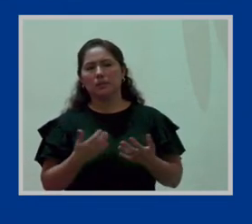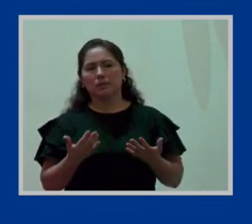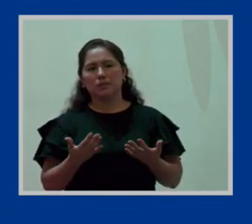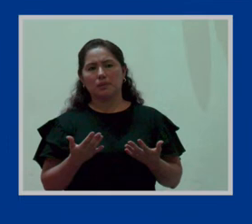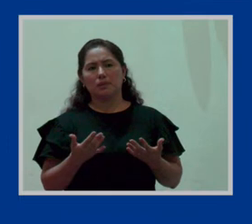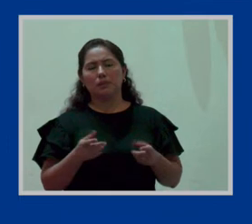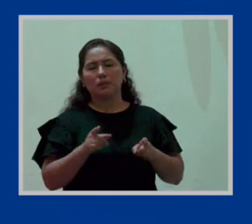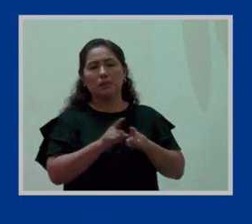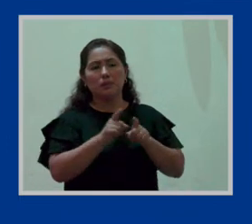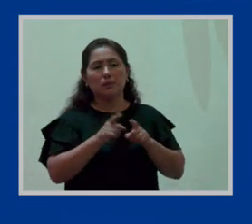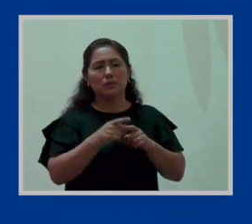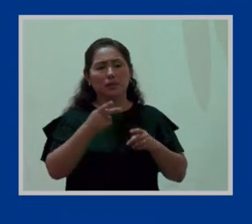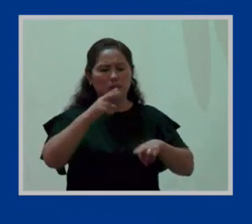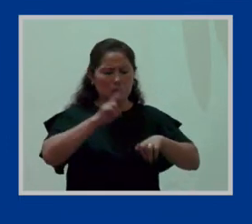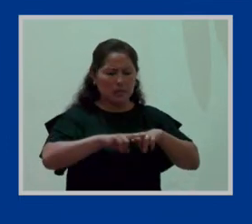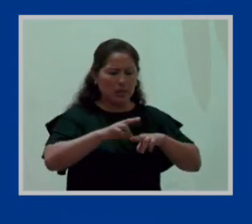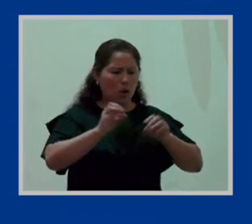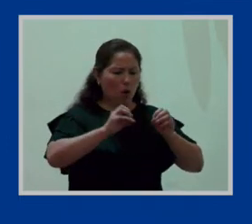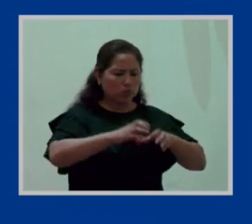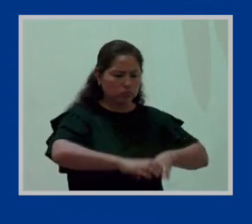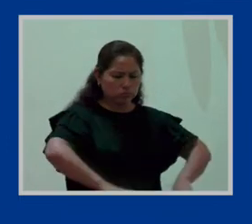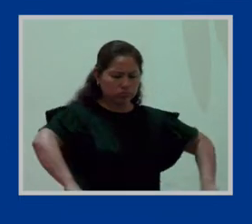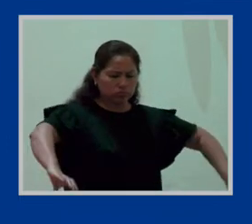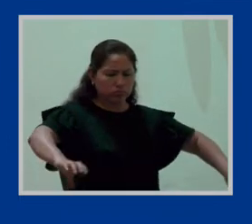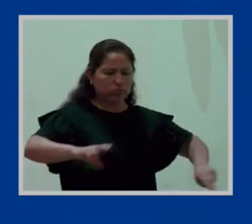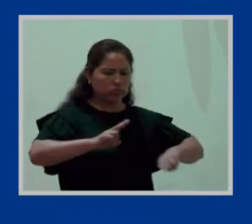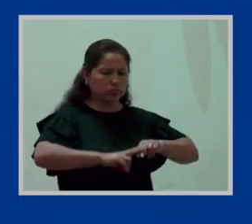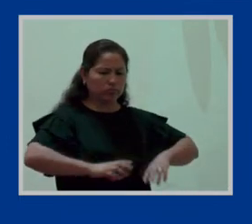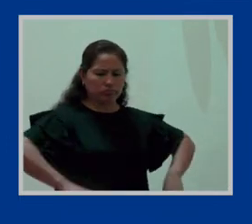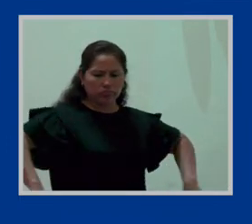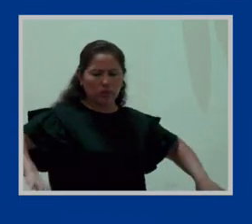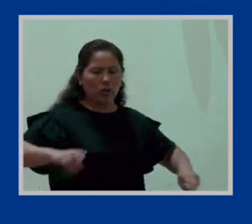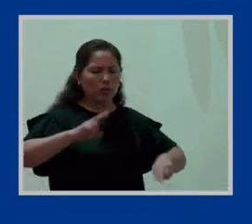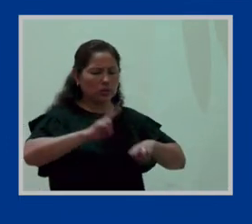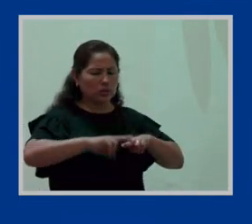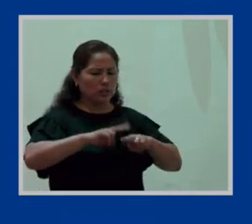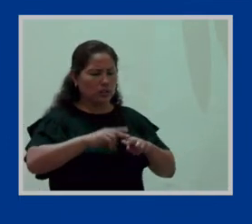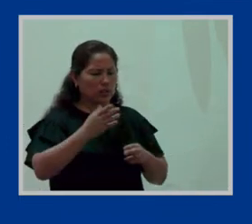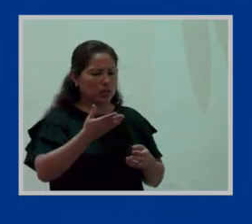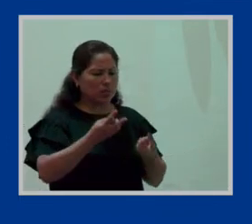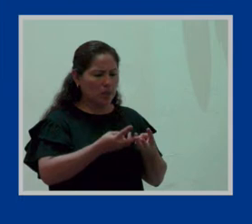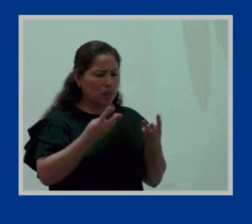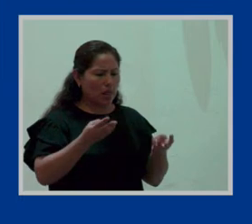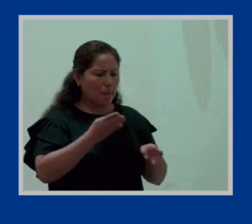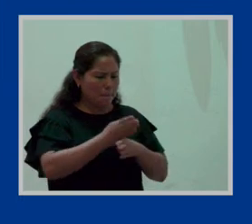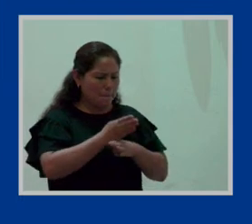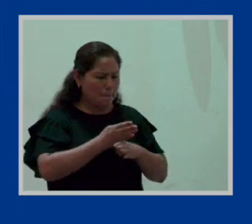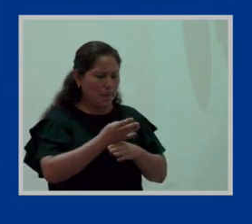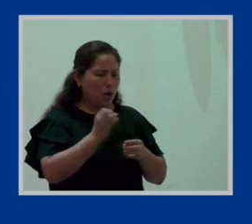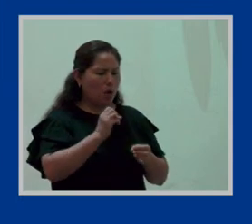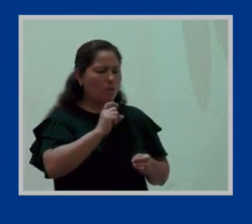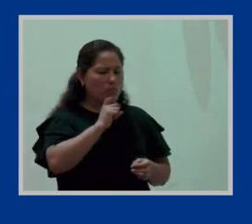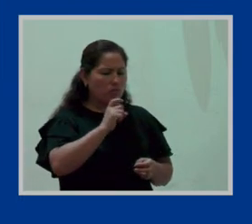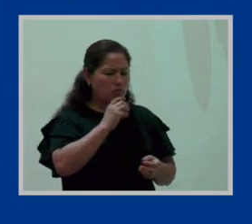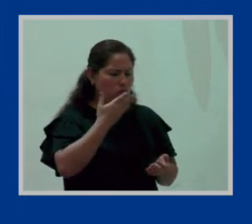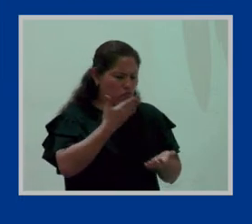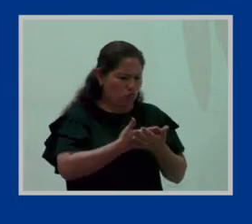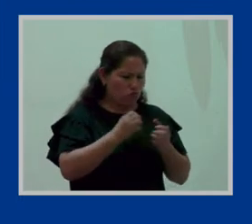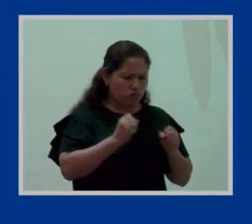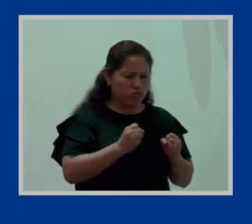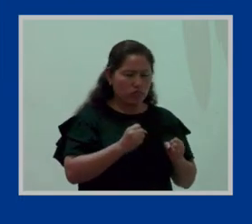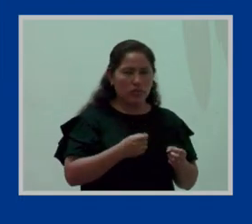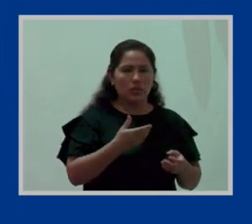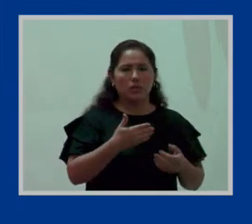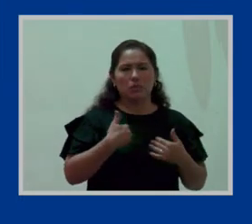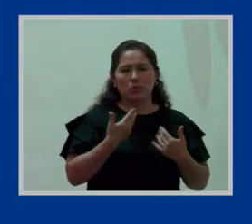sillón, sea sofá, o sea silla con los materiales, bien sea madera, bien sea metal, pero un material fijo, tenga